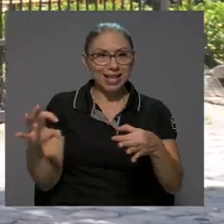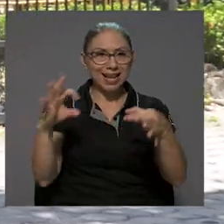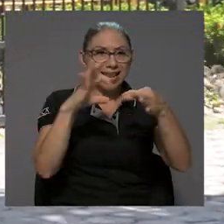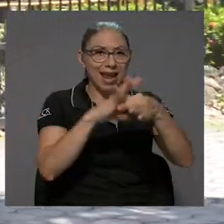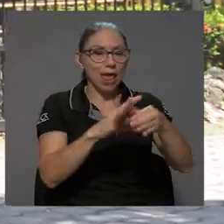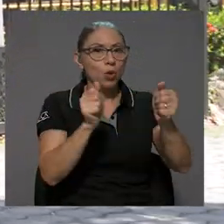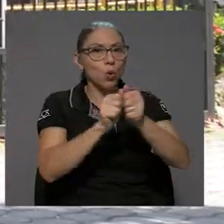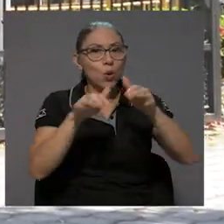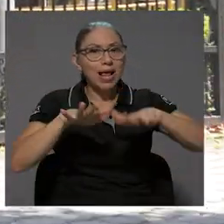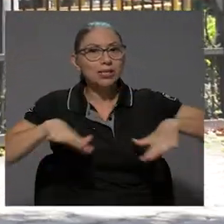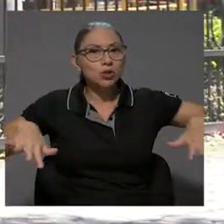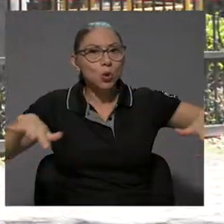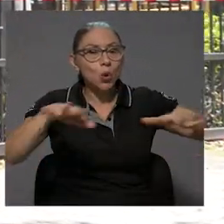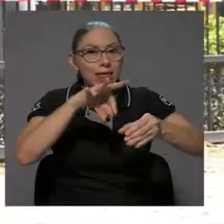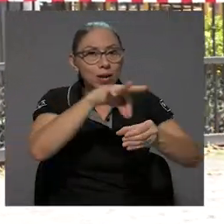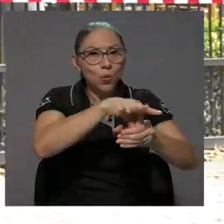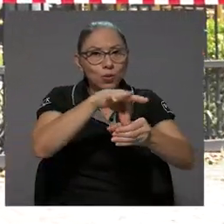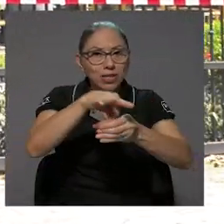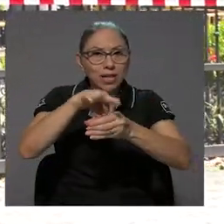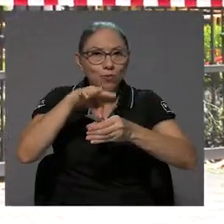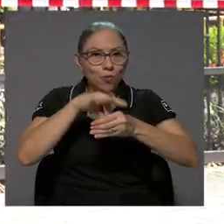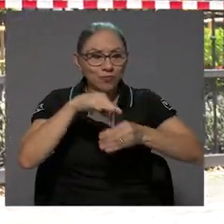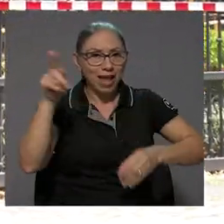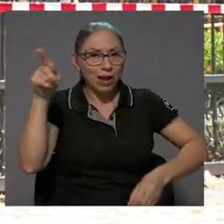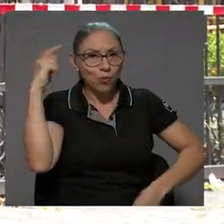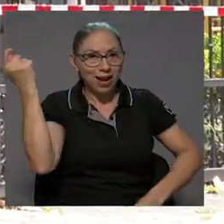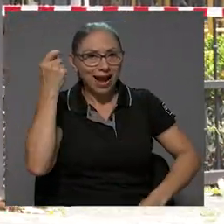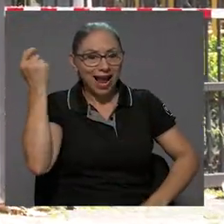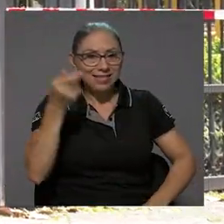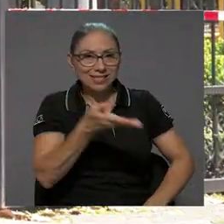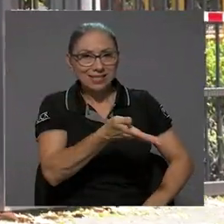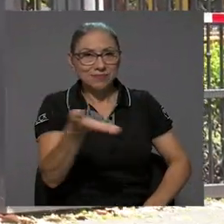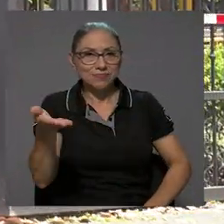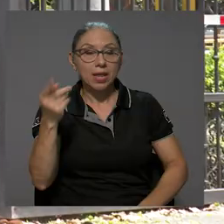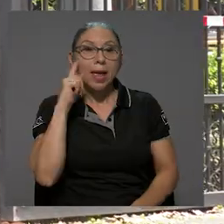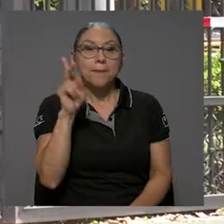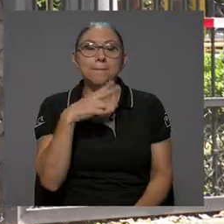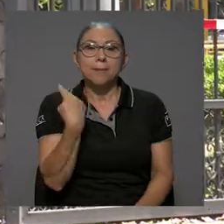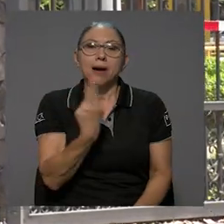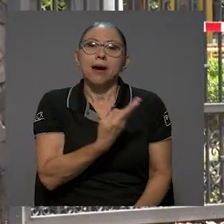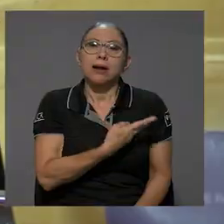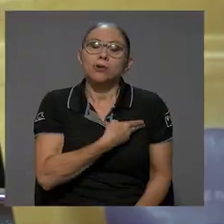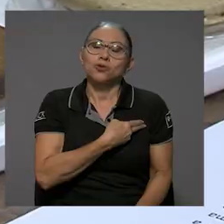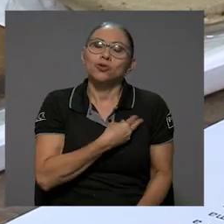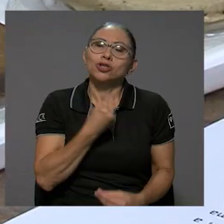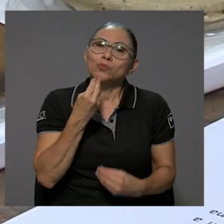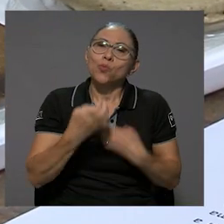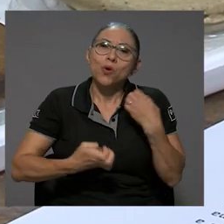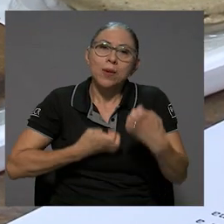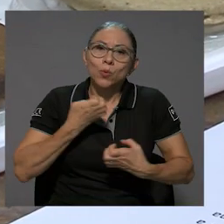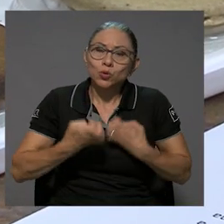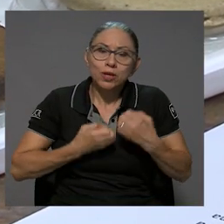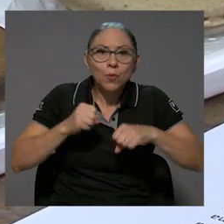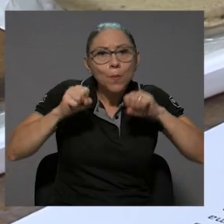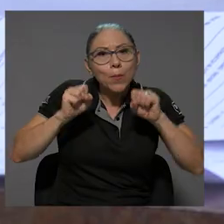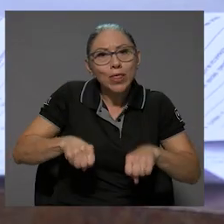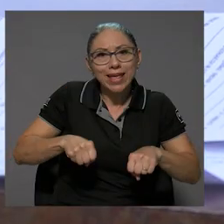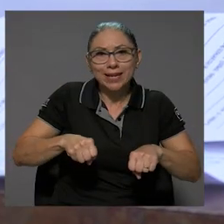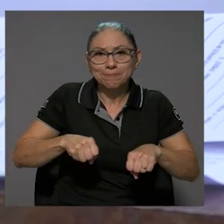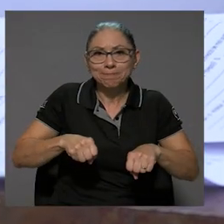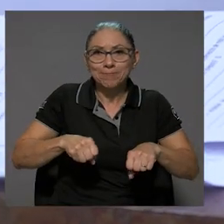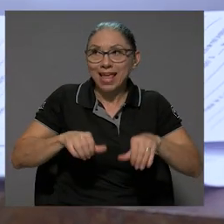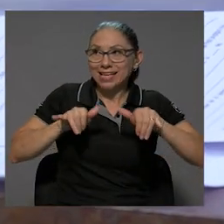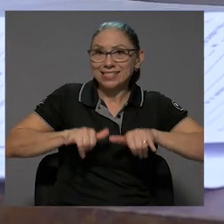está ligado a la zona del cultivo, ahora a Guanacaste y para nosotros es muy emotivo poder